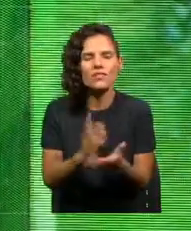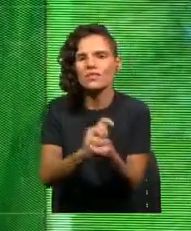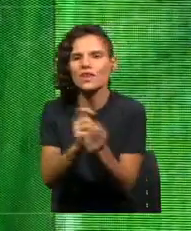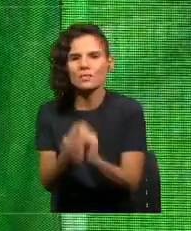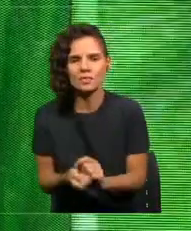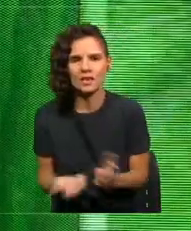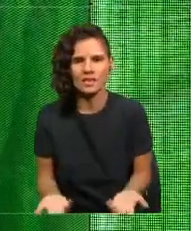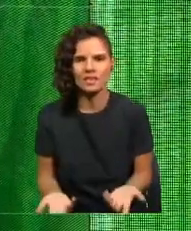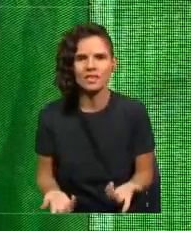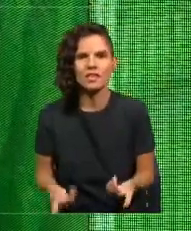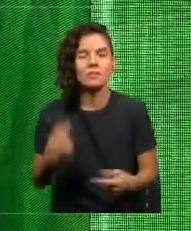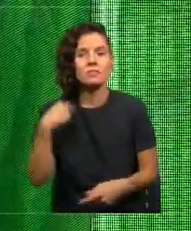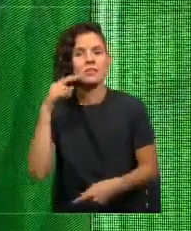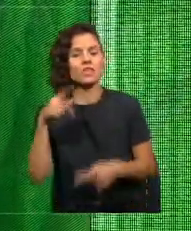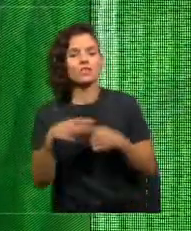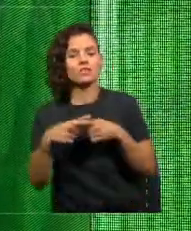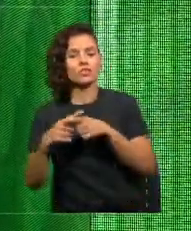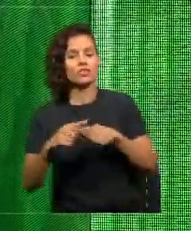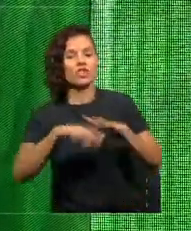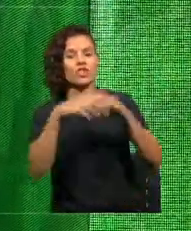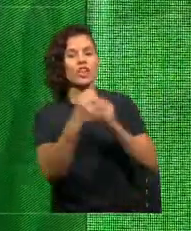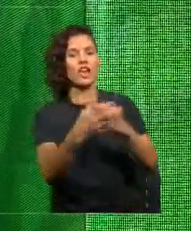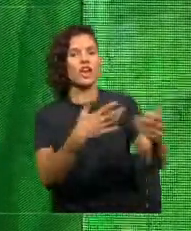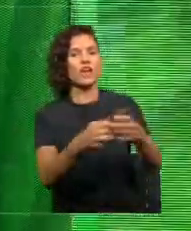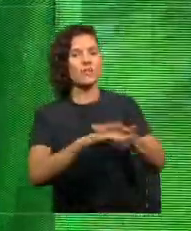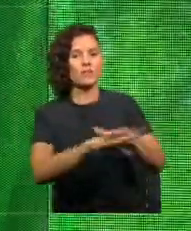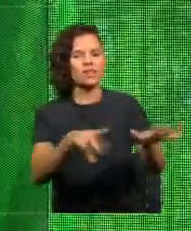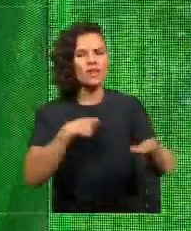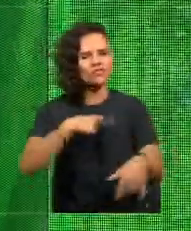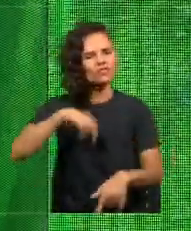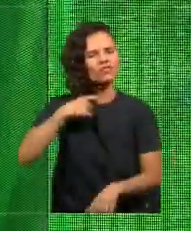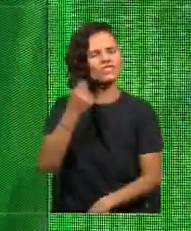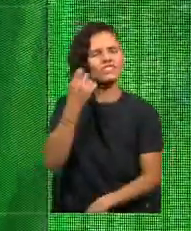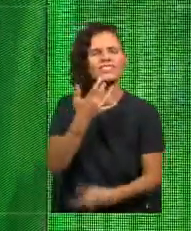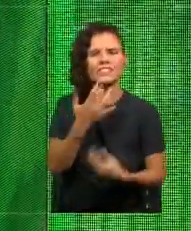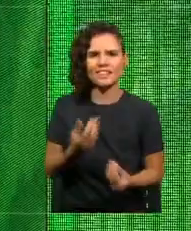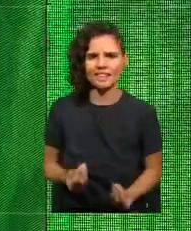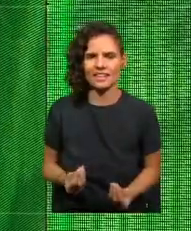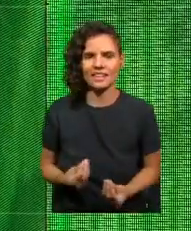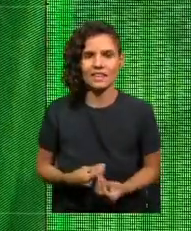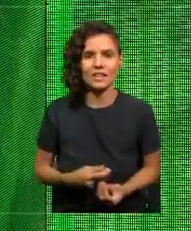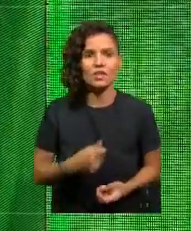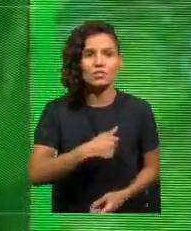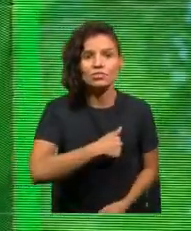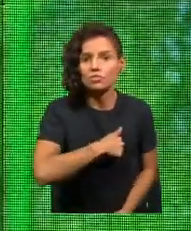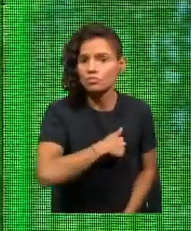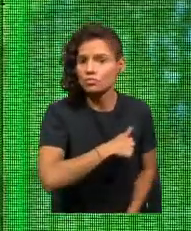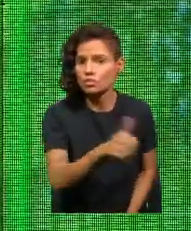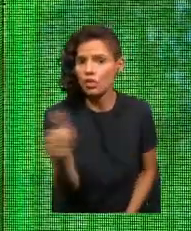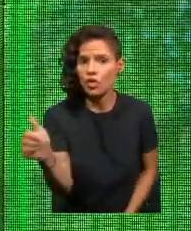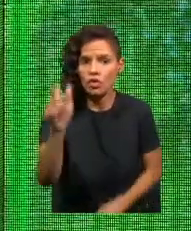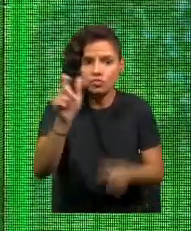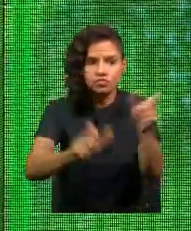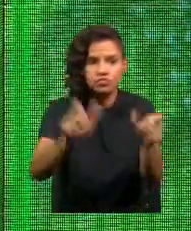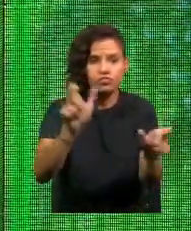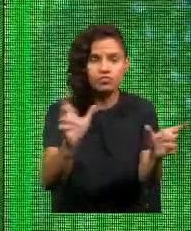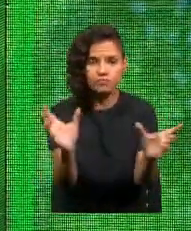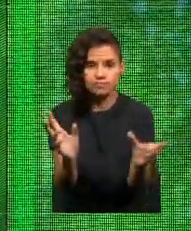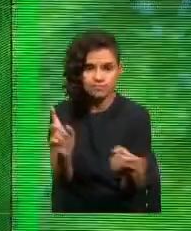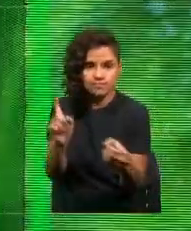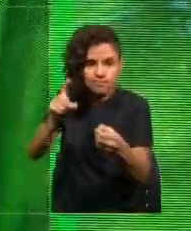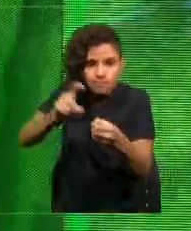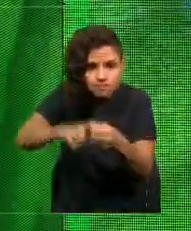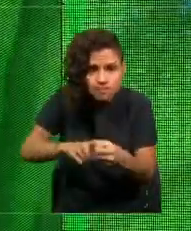ambiental, hay que entender lo siguiente. Todos somos actores socioambientales, o sea, ninguno de